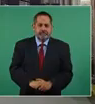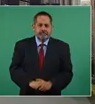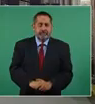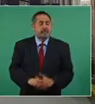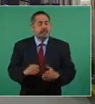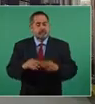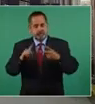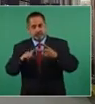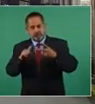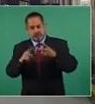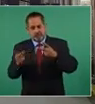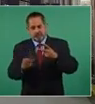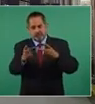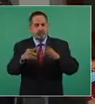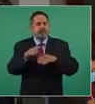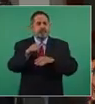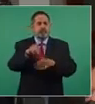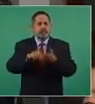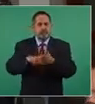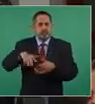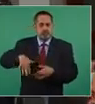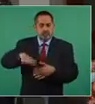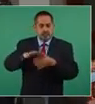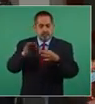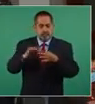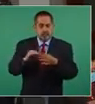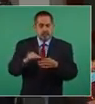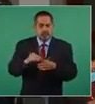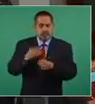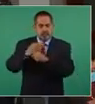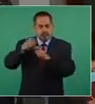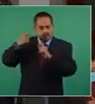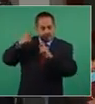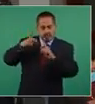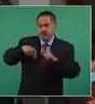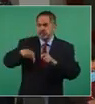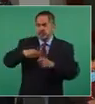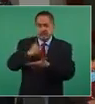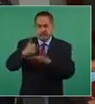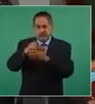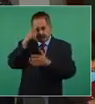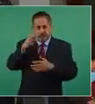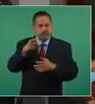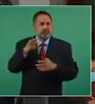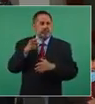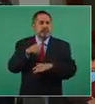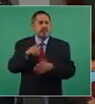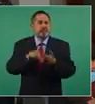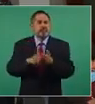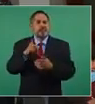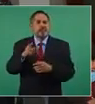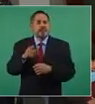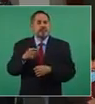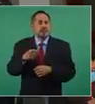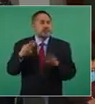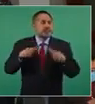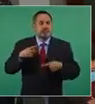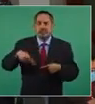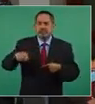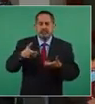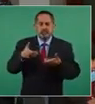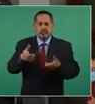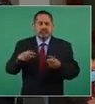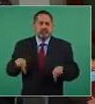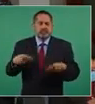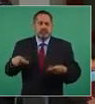Y la segunda pregunta es acorde a lo que estamos grabando unos reportajes especiales aquí en México, entre ellos uno de vendedores ambulantes.